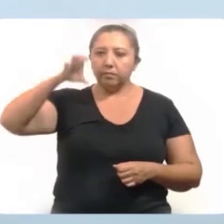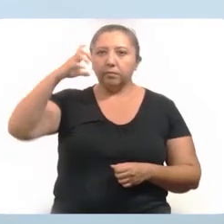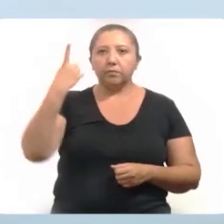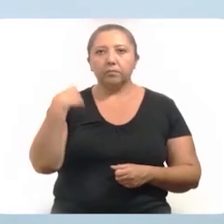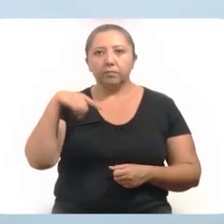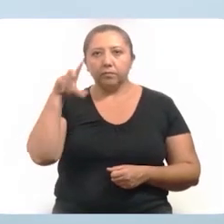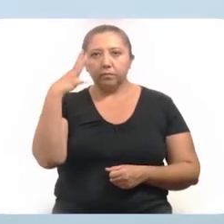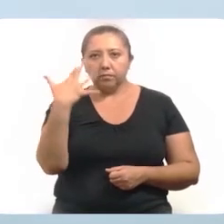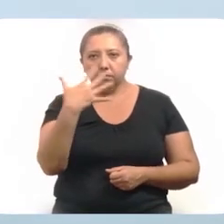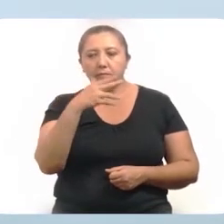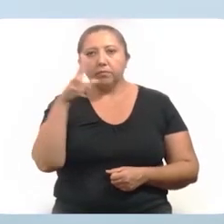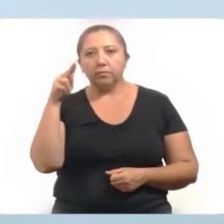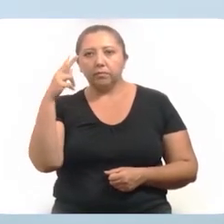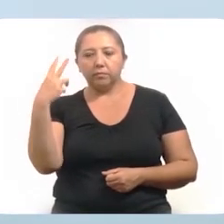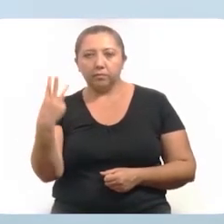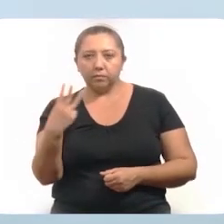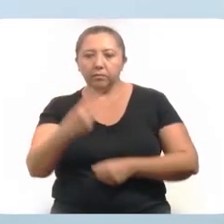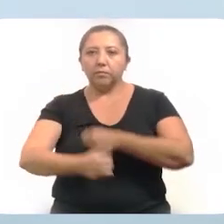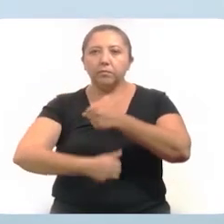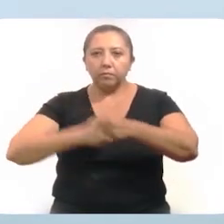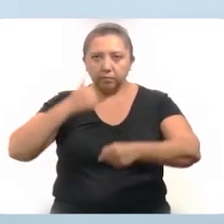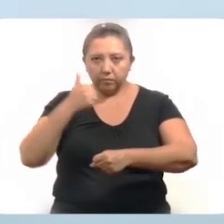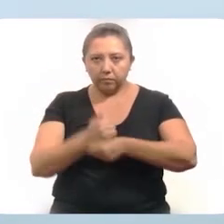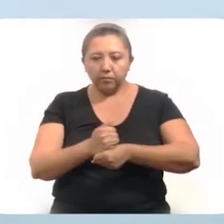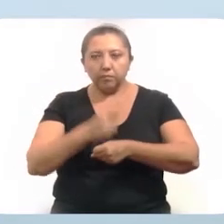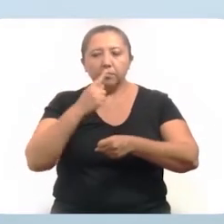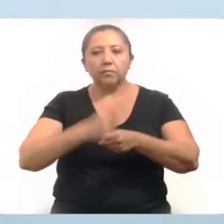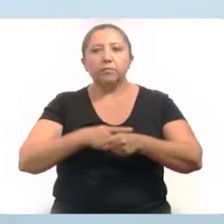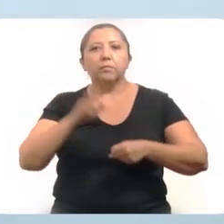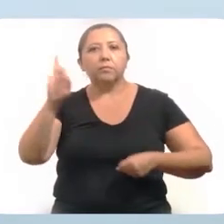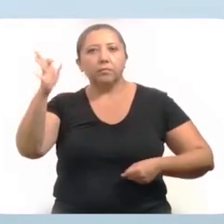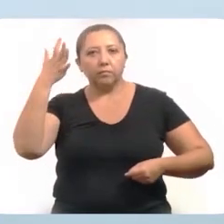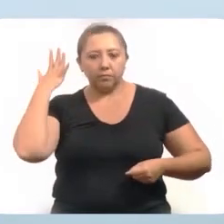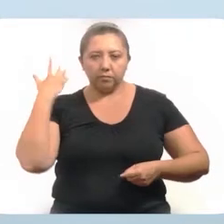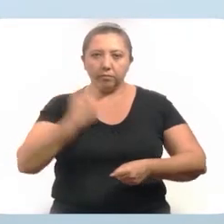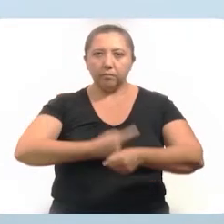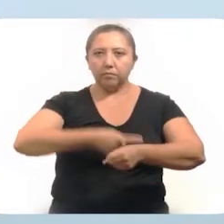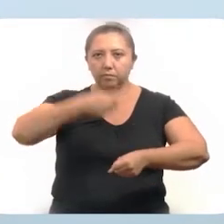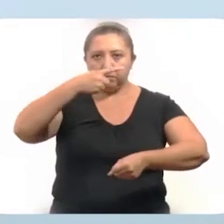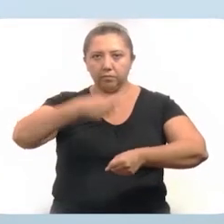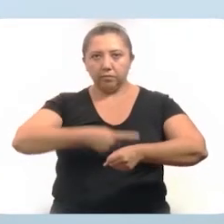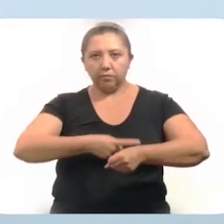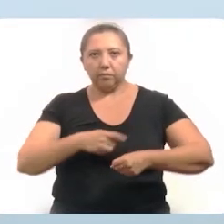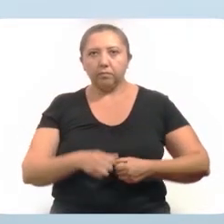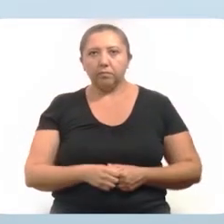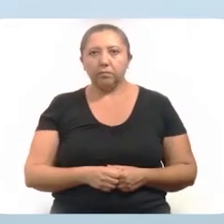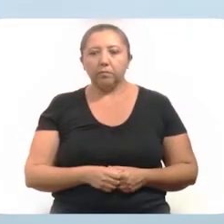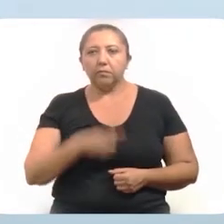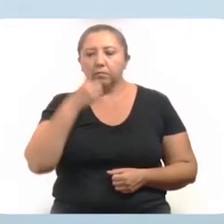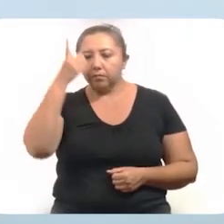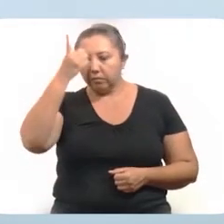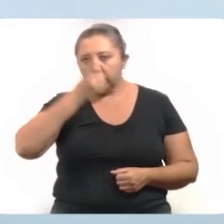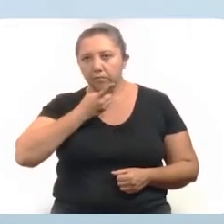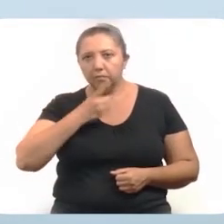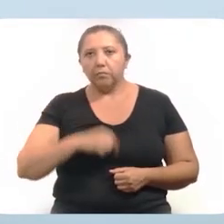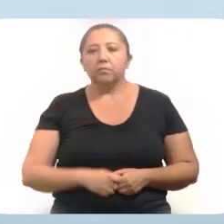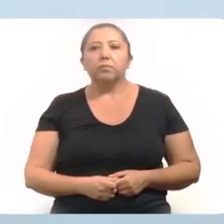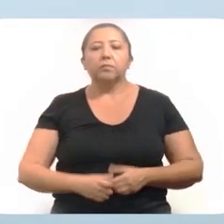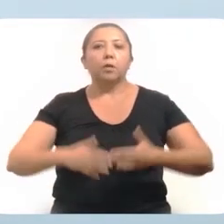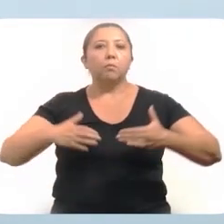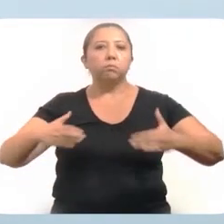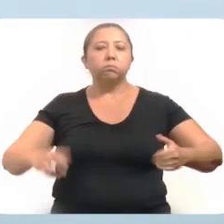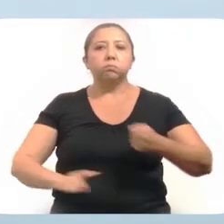rango de edad de 50 a 83 años. Sus principales enfermedades fueron hipertensión arterial sistémica, diabetes mellitus,